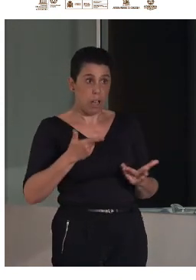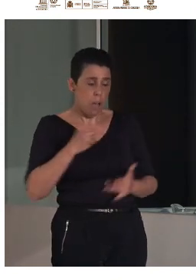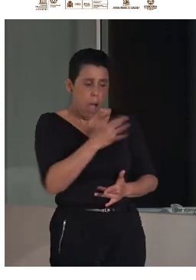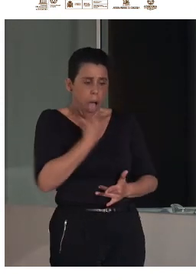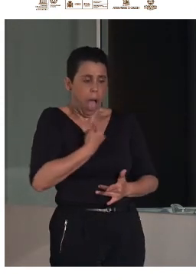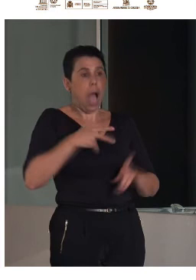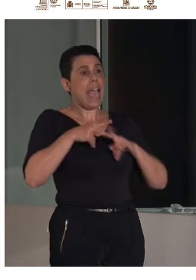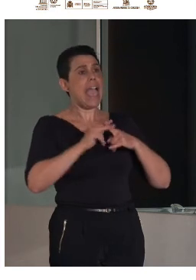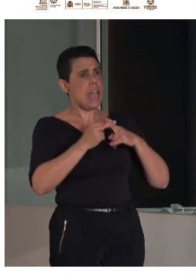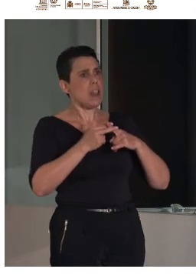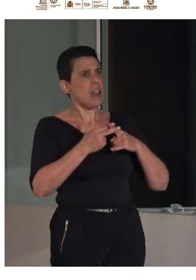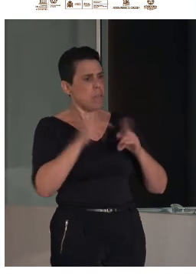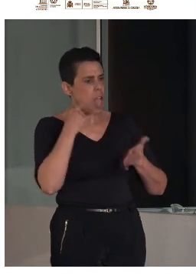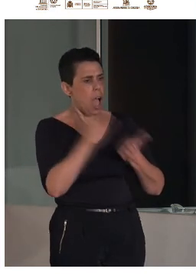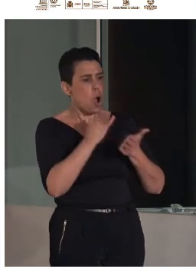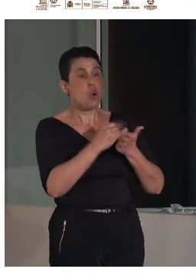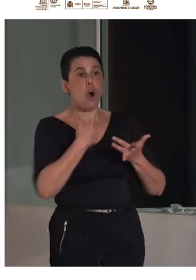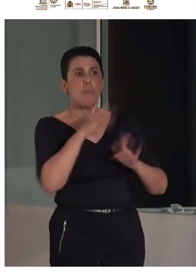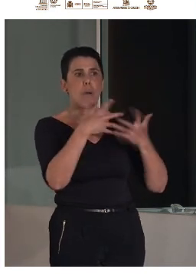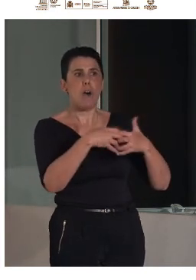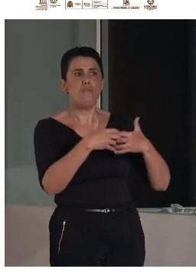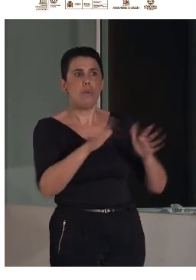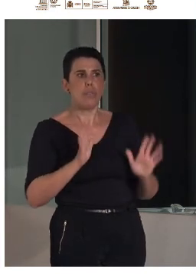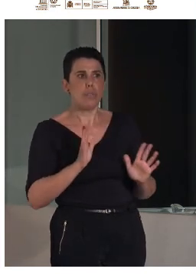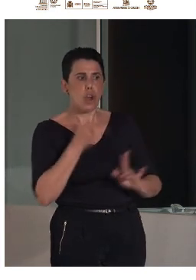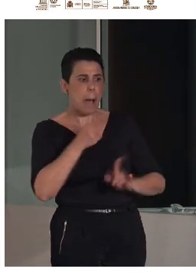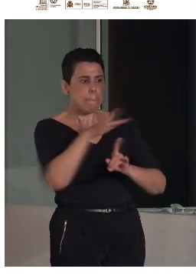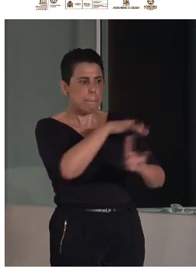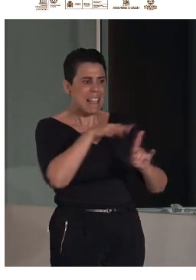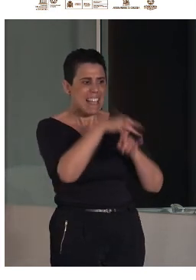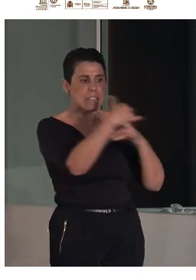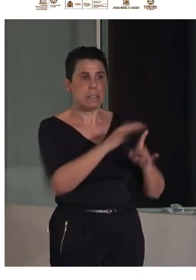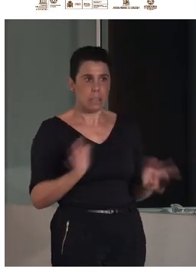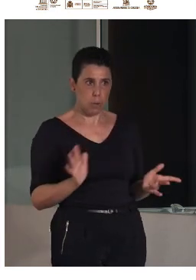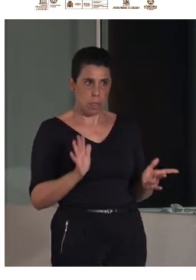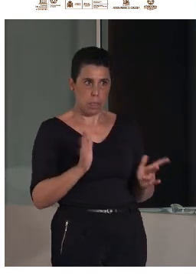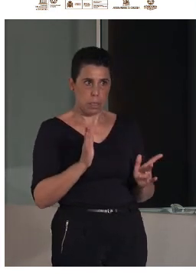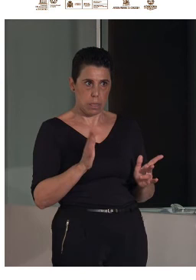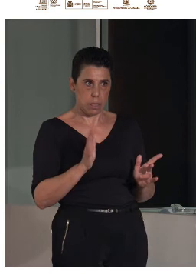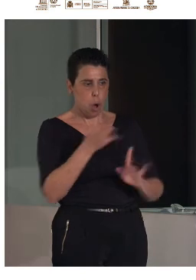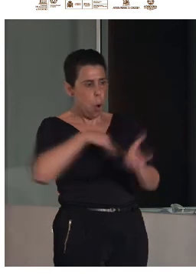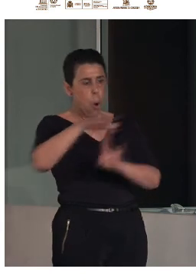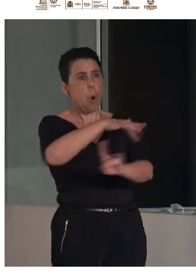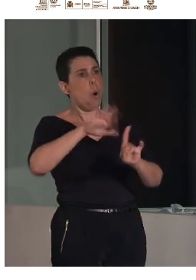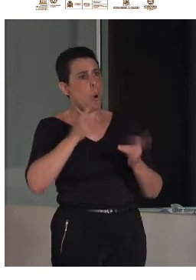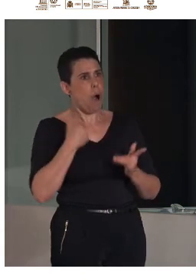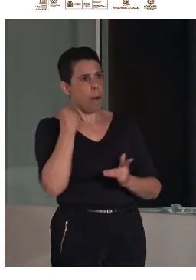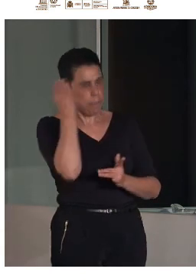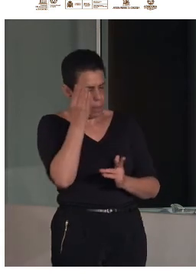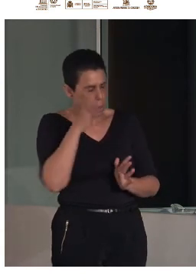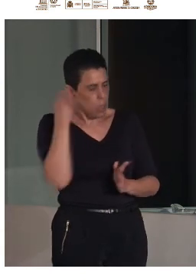funcionan y funcionan en determinados ámbitos y en determinadas circunstancias y creo que merece la pena su uso pero por supuesto